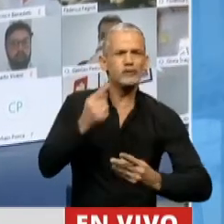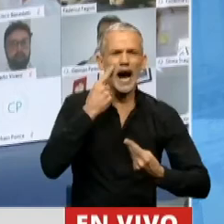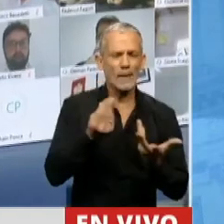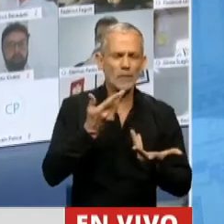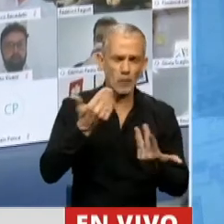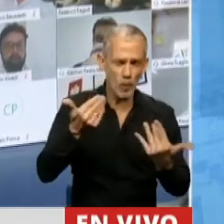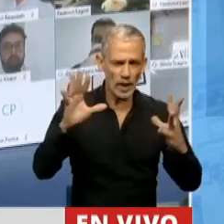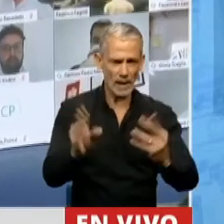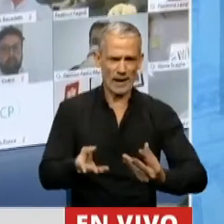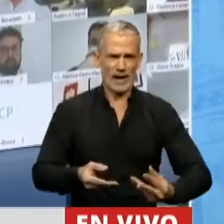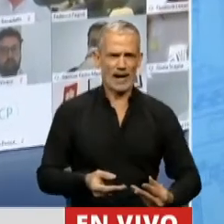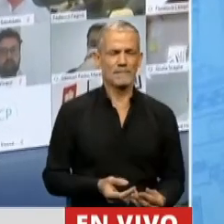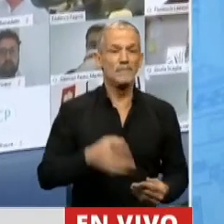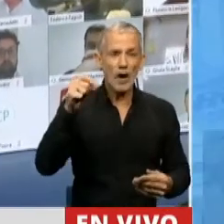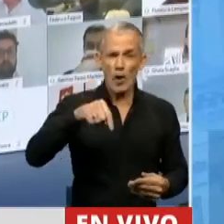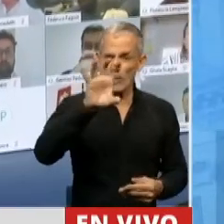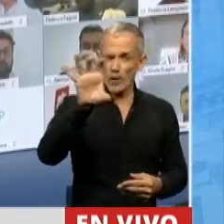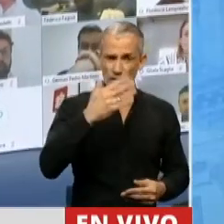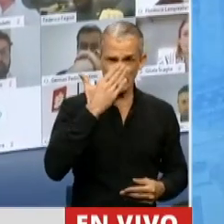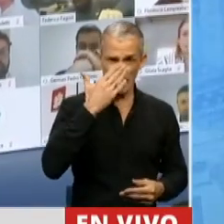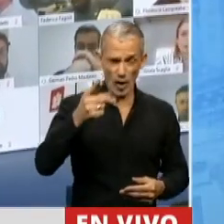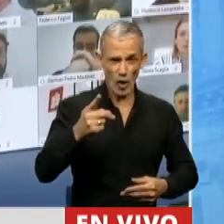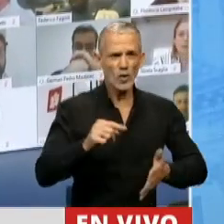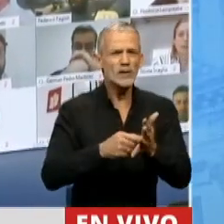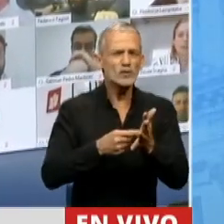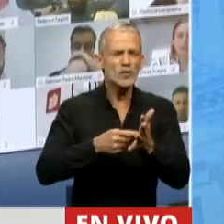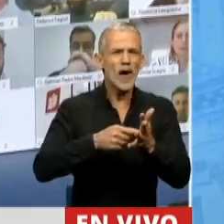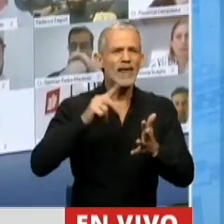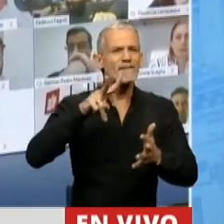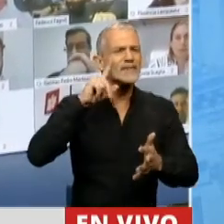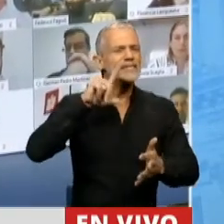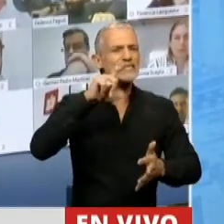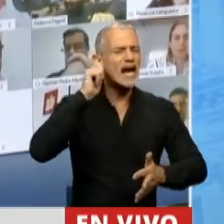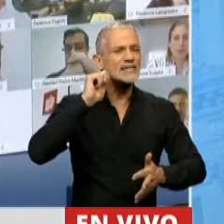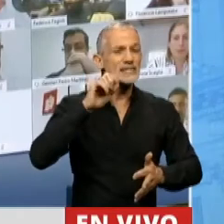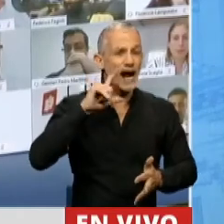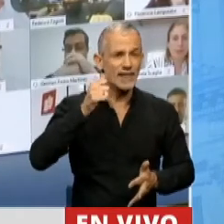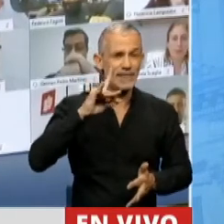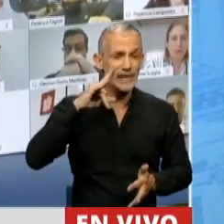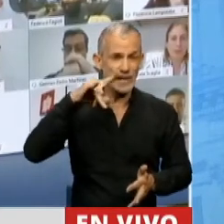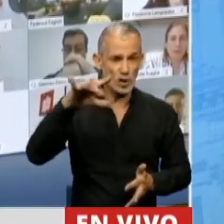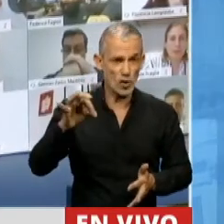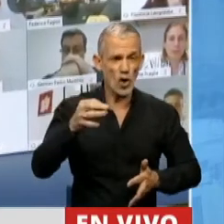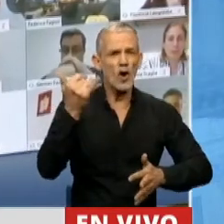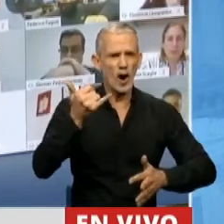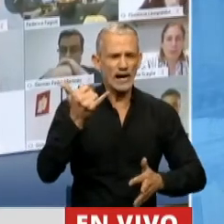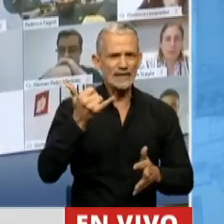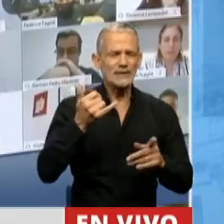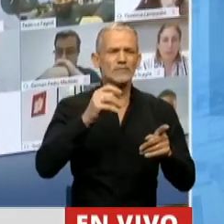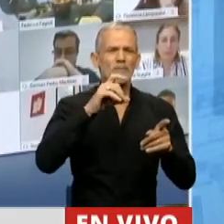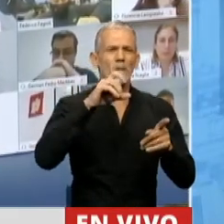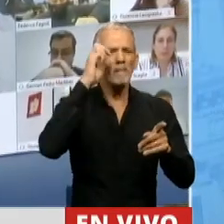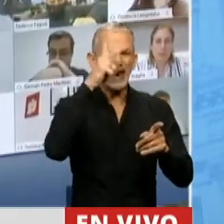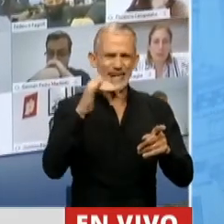este fuego. Y hoy, en la provincia de Córdoba, en la ciudad de Villa Yardino, tanto Carlos Pérez,